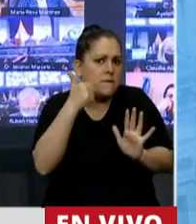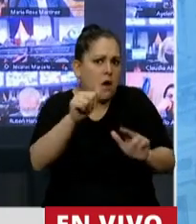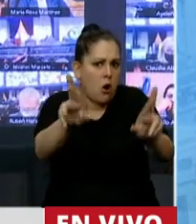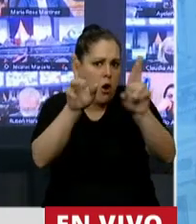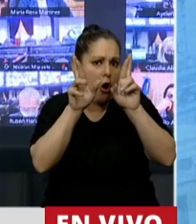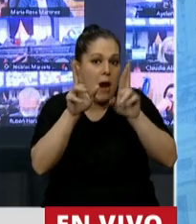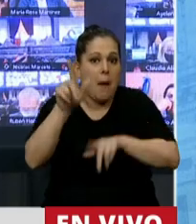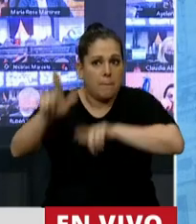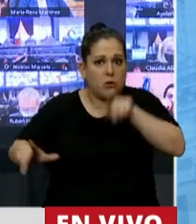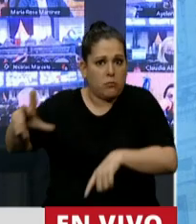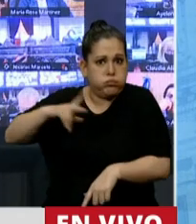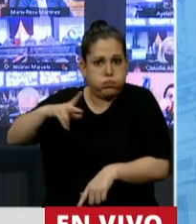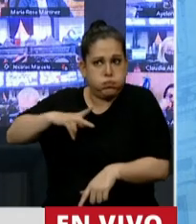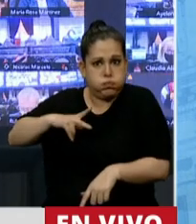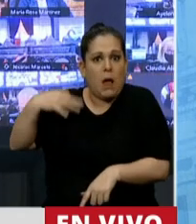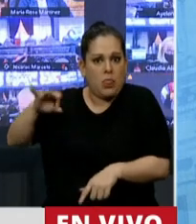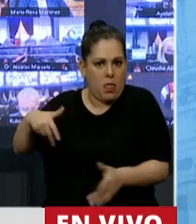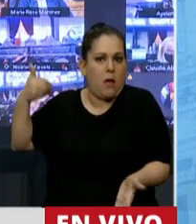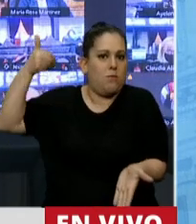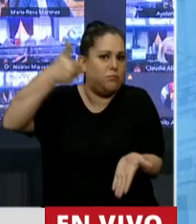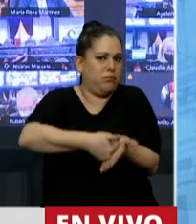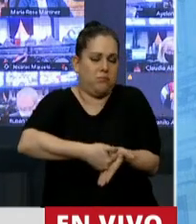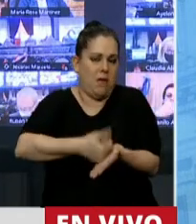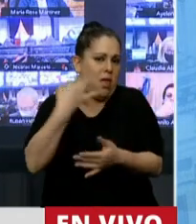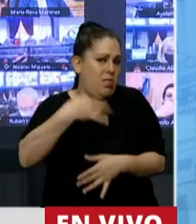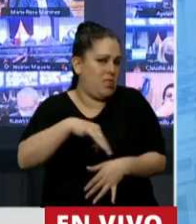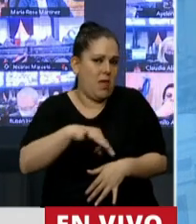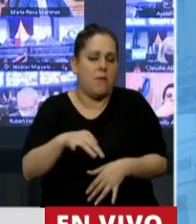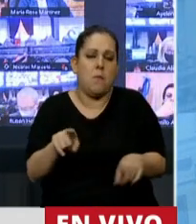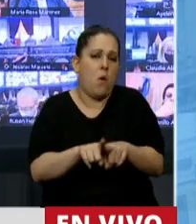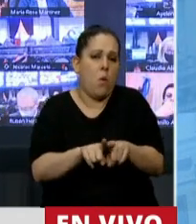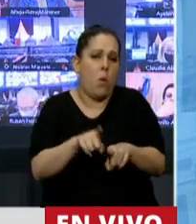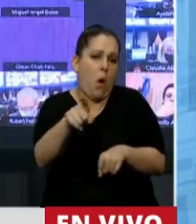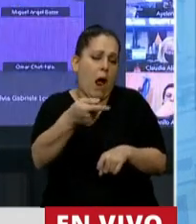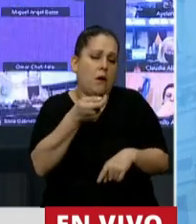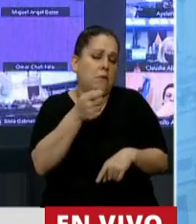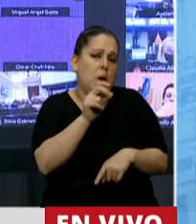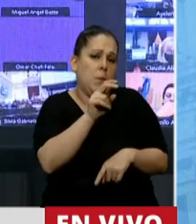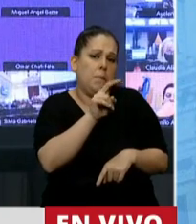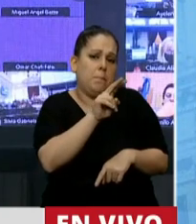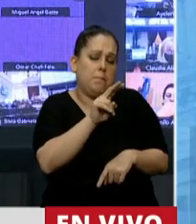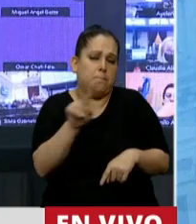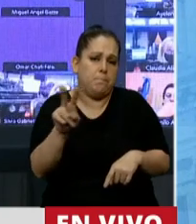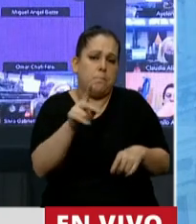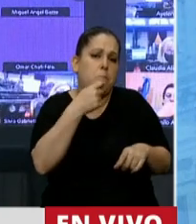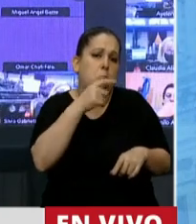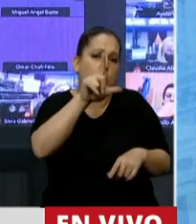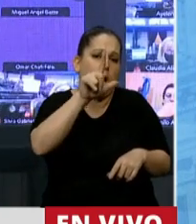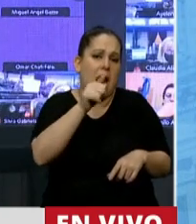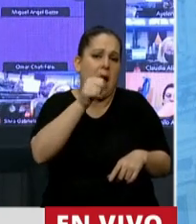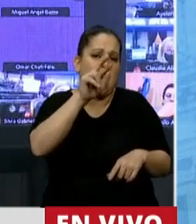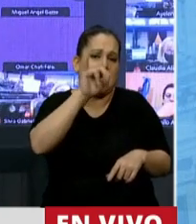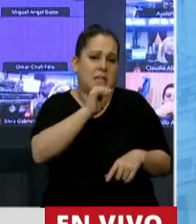los que más tienen, tienen que poner, pero no la ponen. Así como compraron 22 veces la superficie de la capital federal, Lázaro Báez.